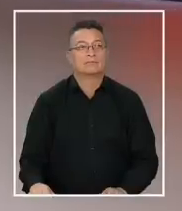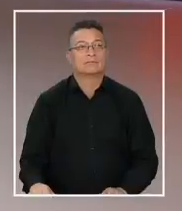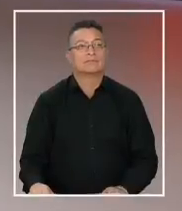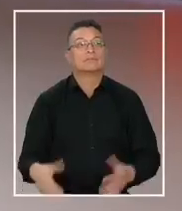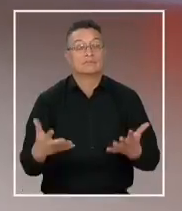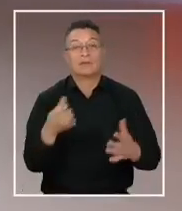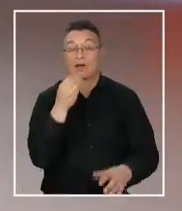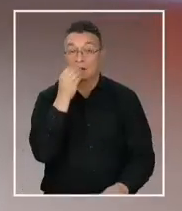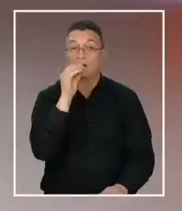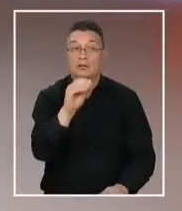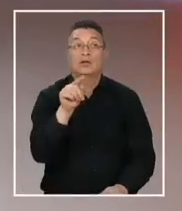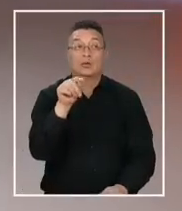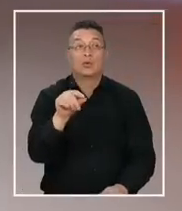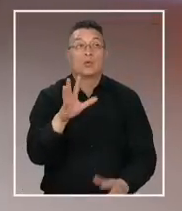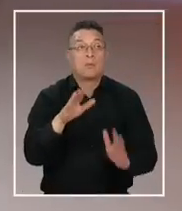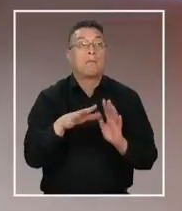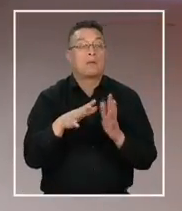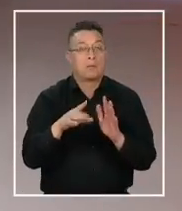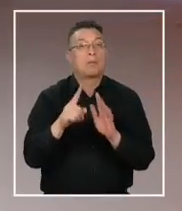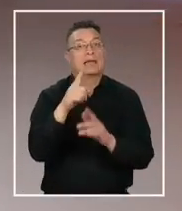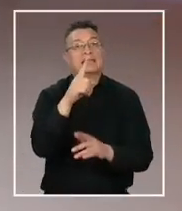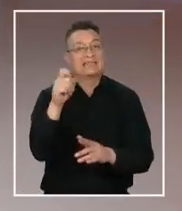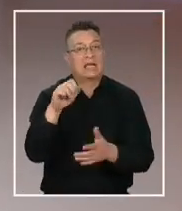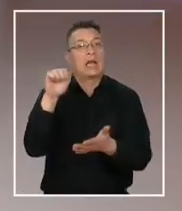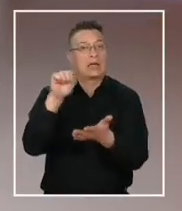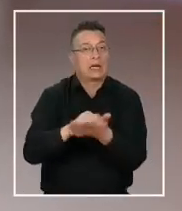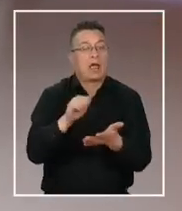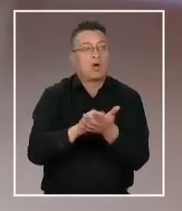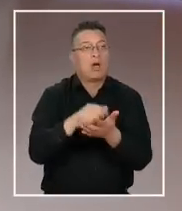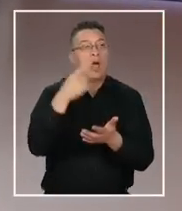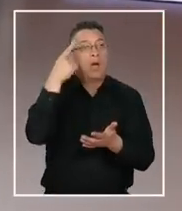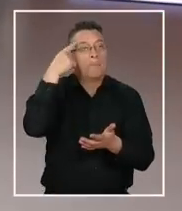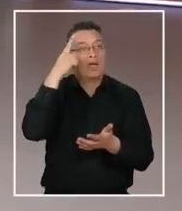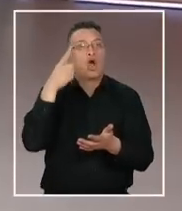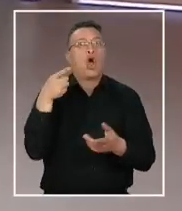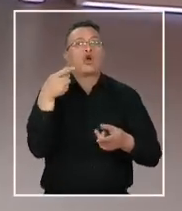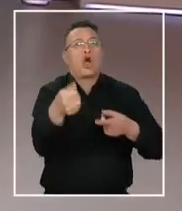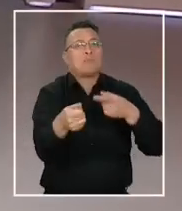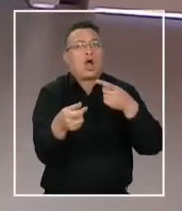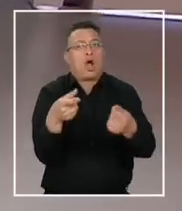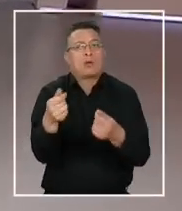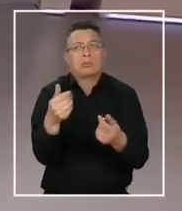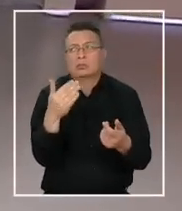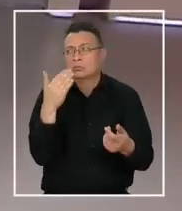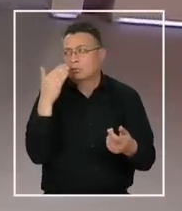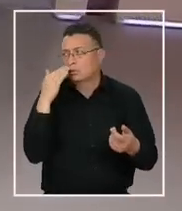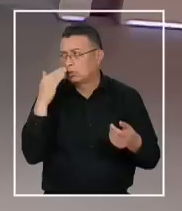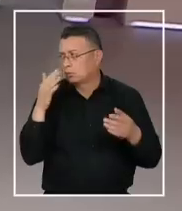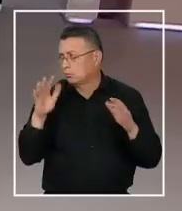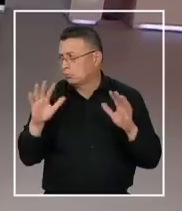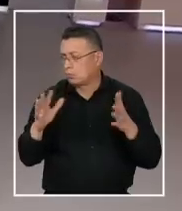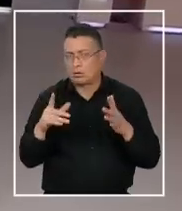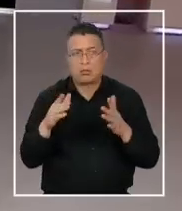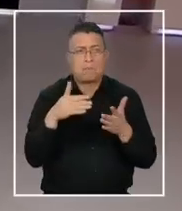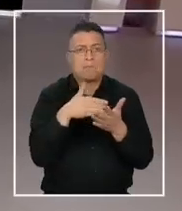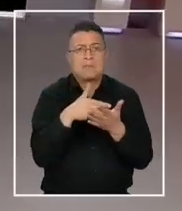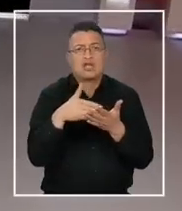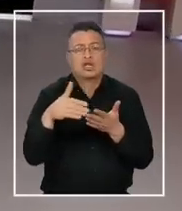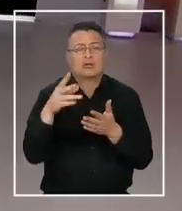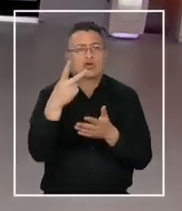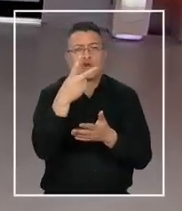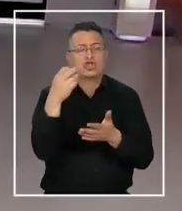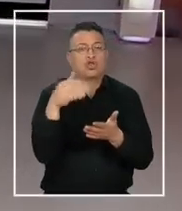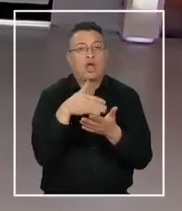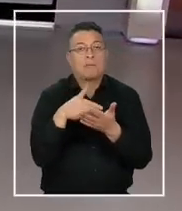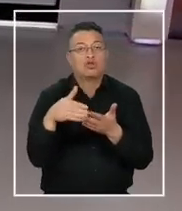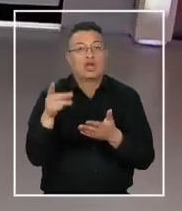Ya, hay que decir eso, sí que son un poquito más de un centenar de reclamos frente a los casi, no sé, ¿cuántos van ya de millones de dólares? 200 millones de